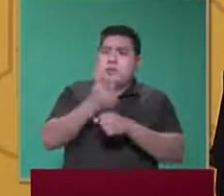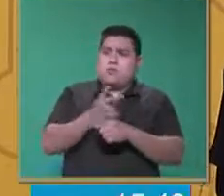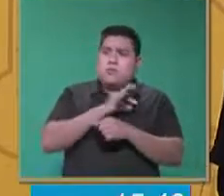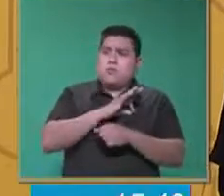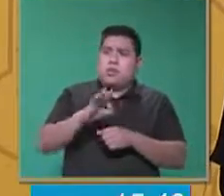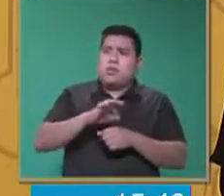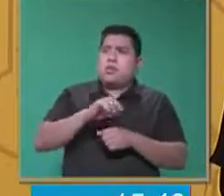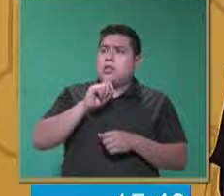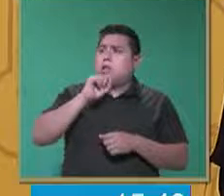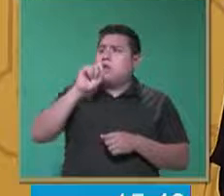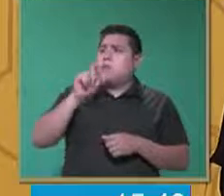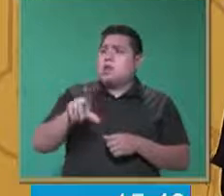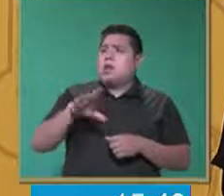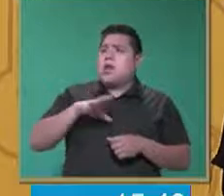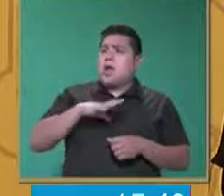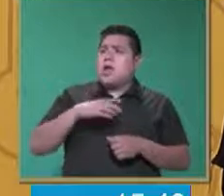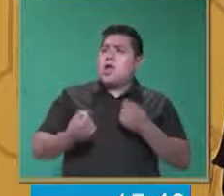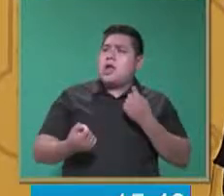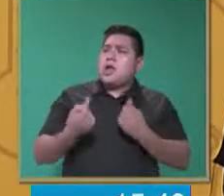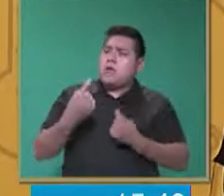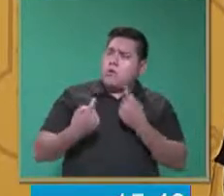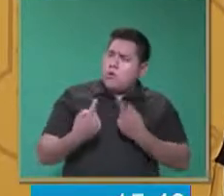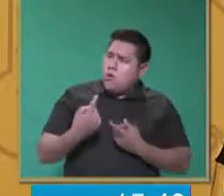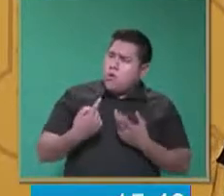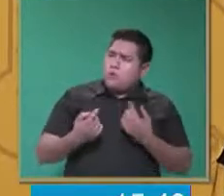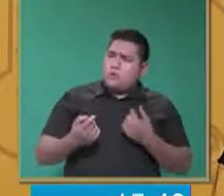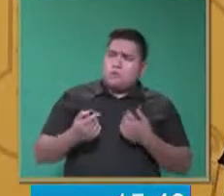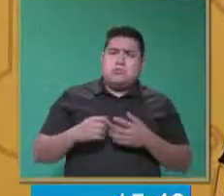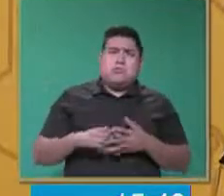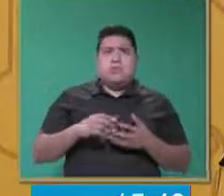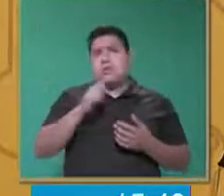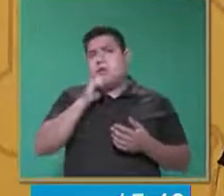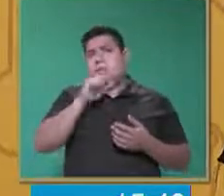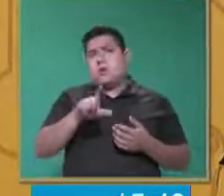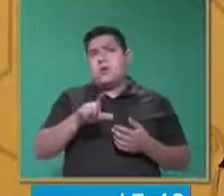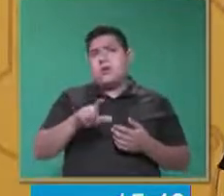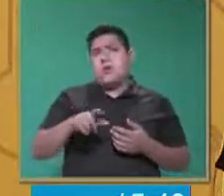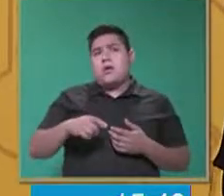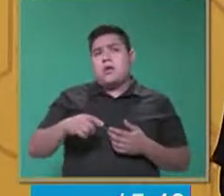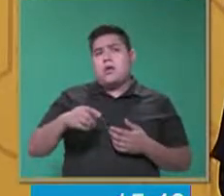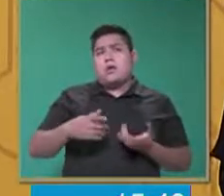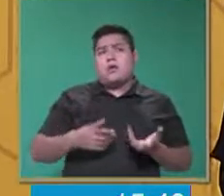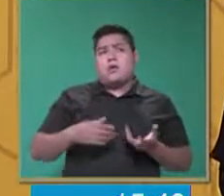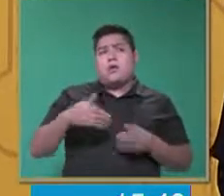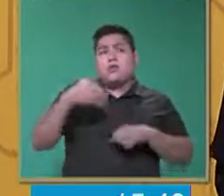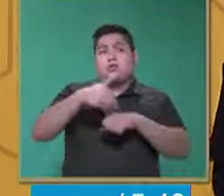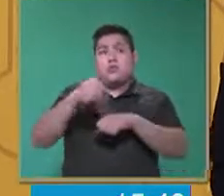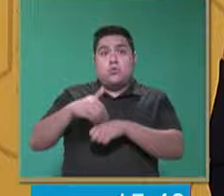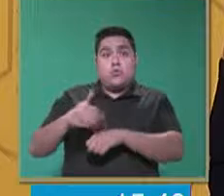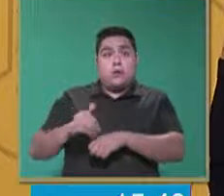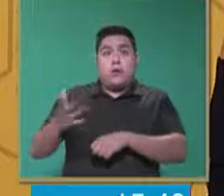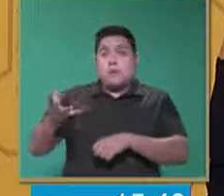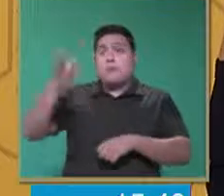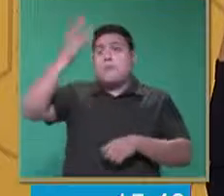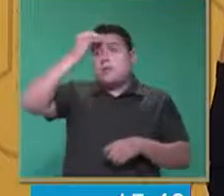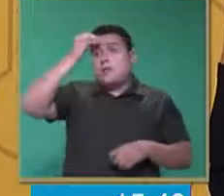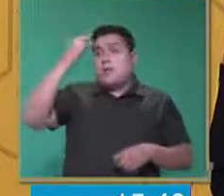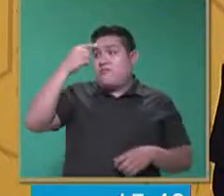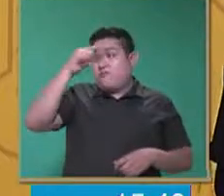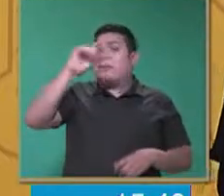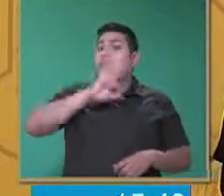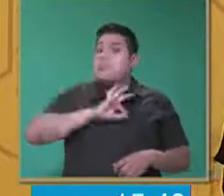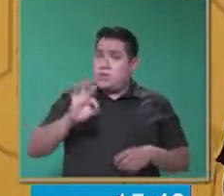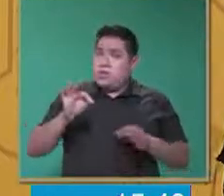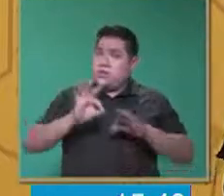hay algunos que tienen, como cualquier otro niño, la facilidad para el manejo de los números. Entonces, tenemos que ir